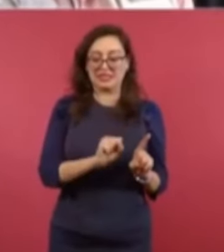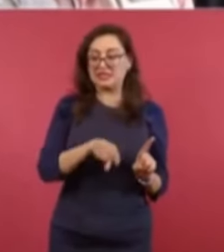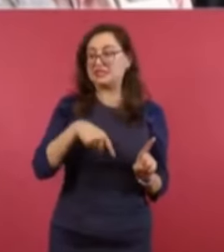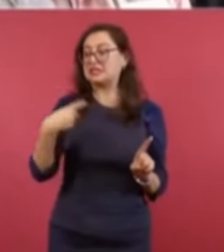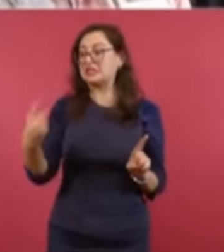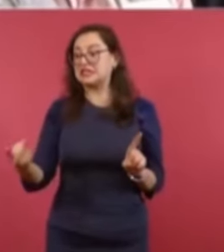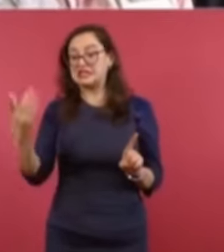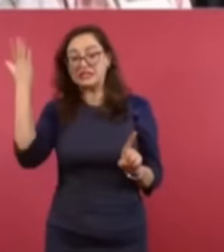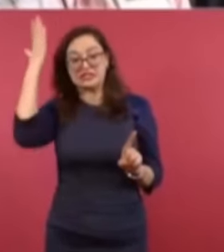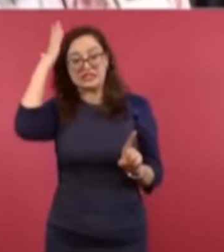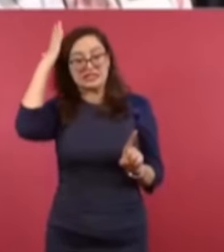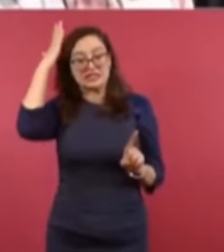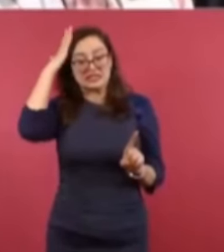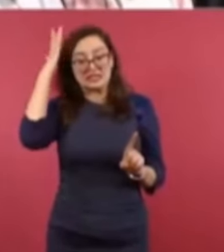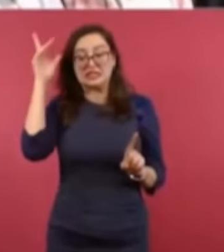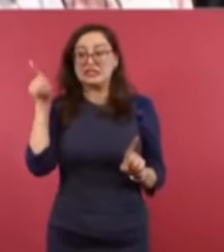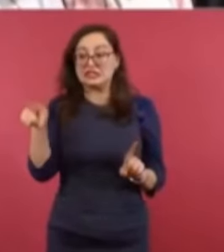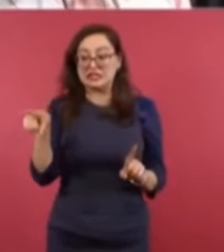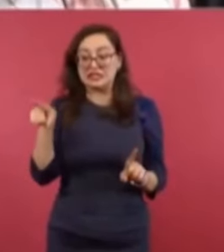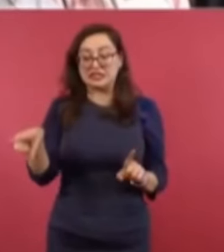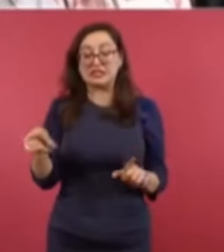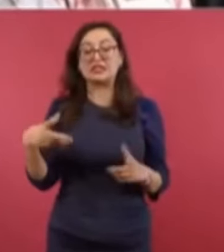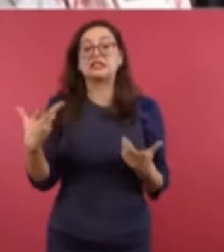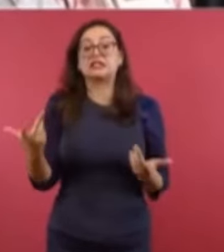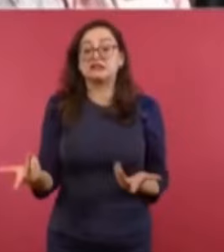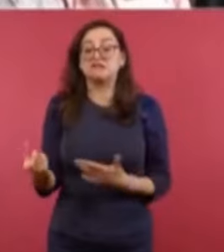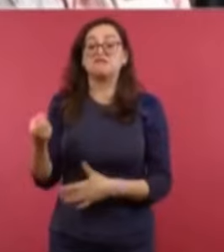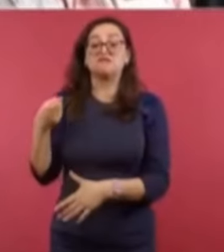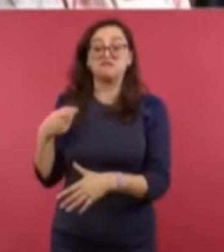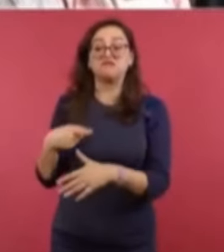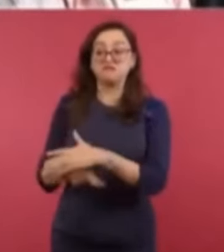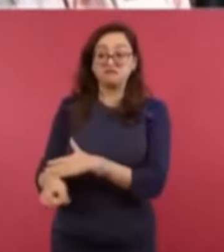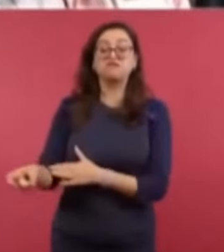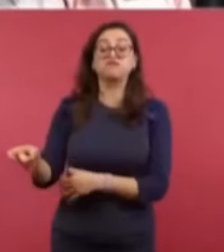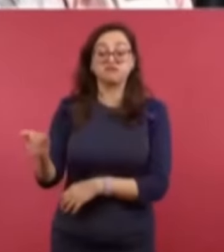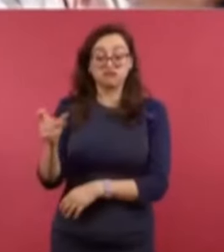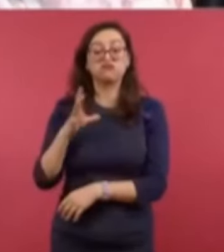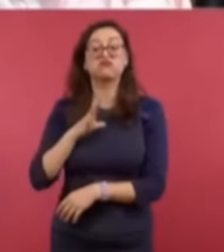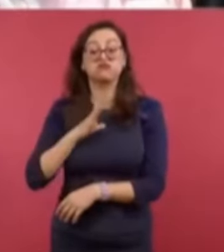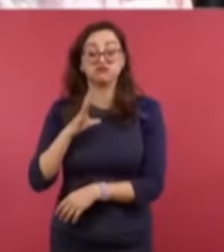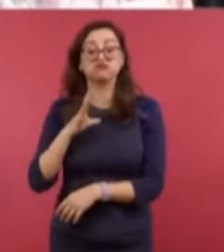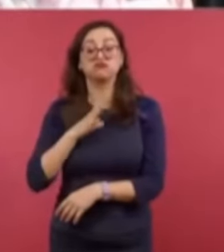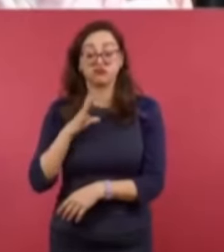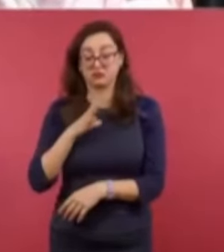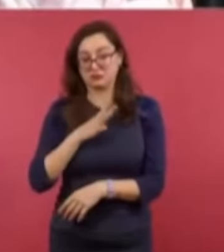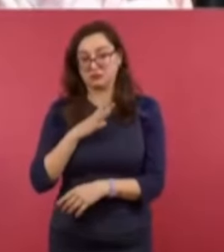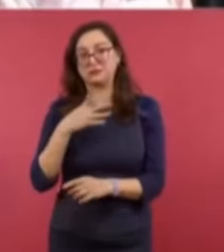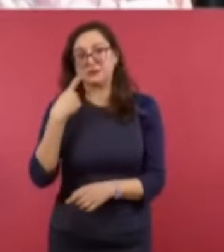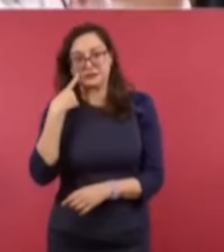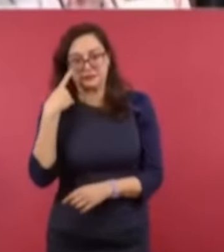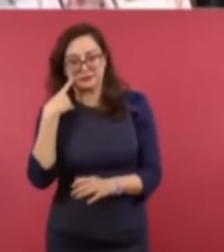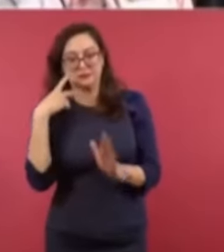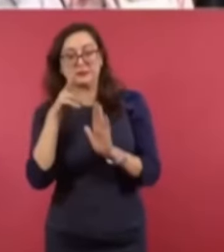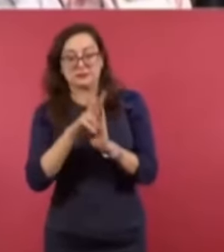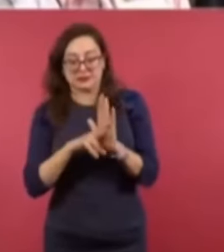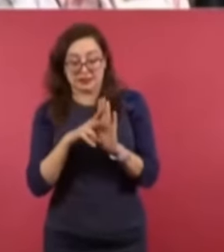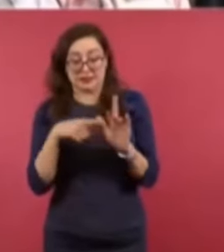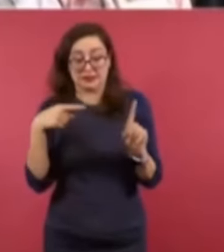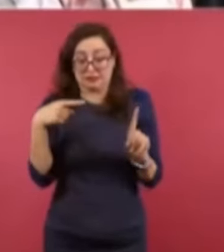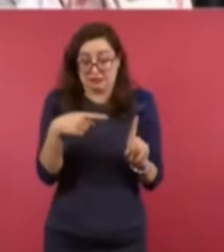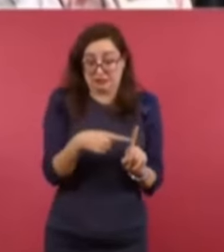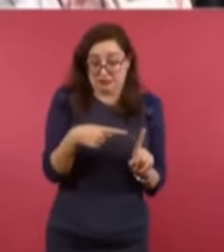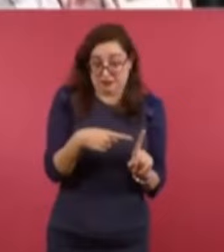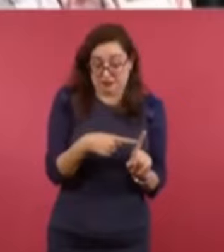secretario de gobierno de Ulises Ruiz, Jorge Franco, entregándole